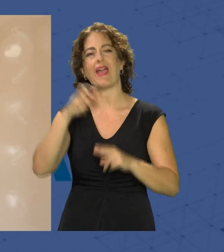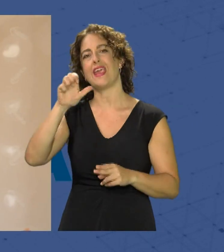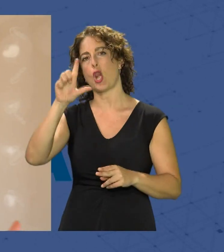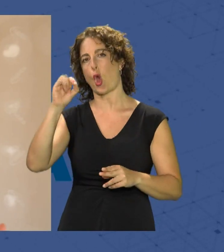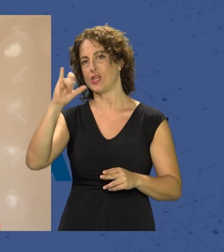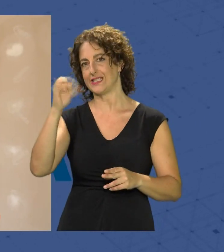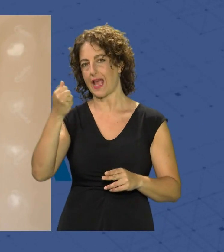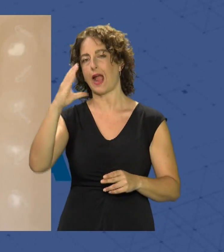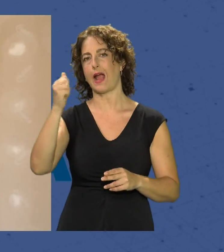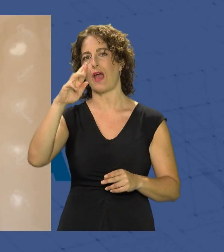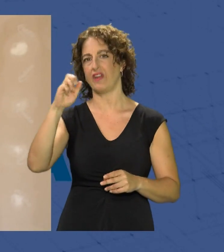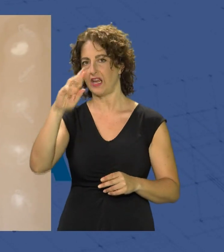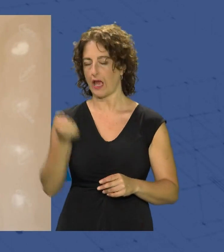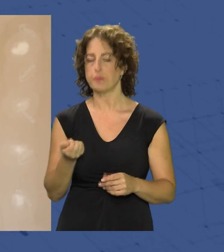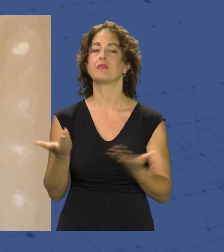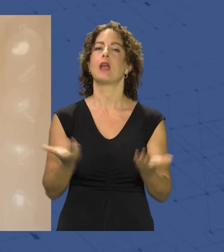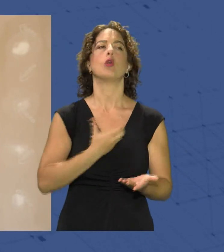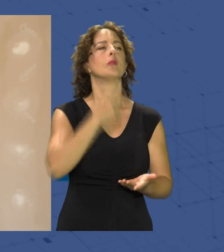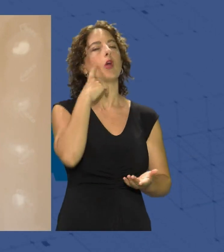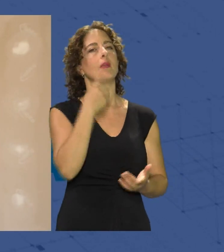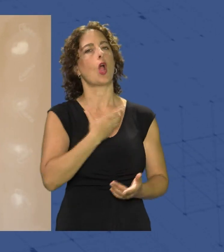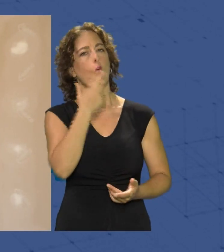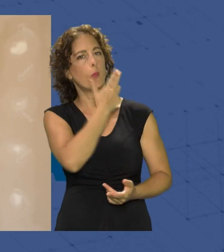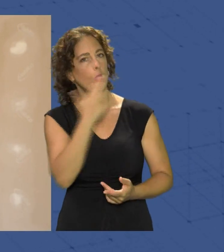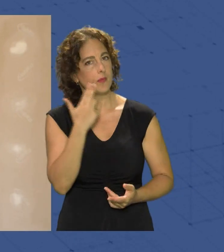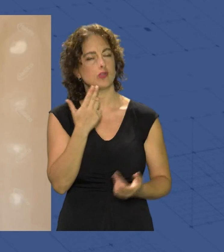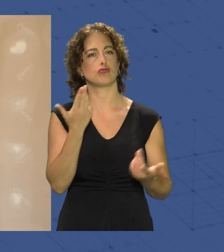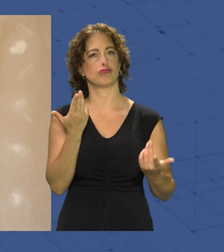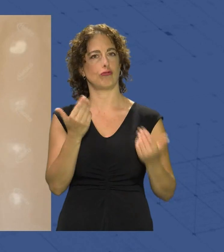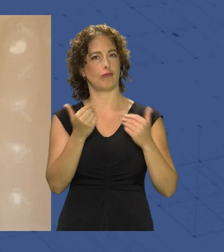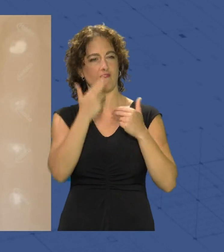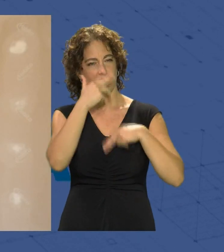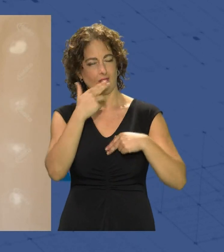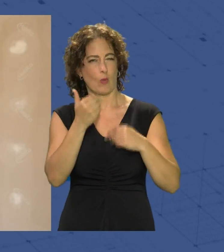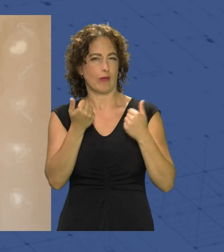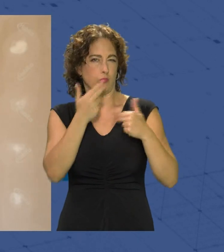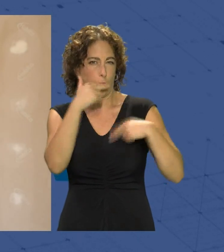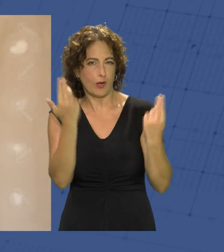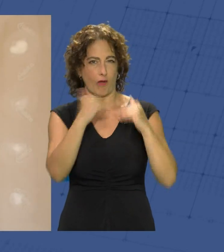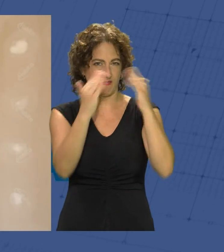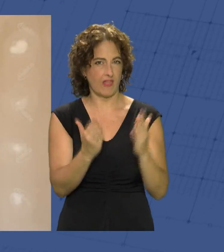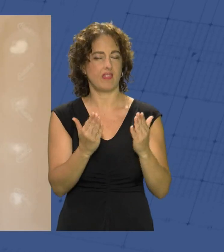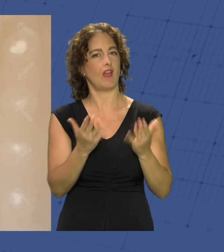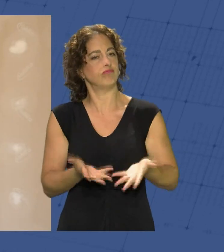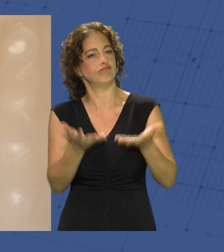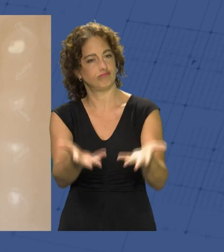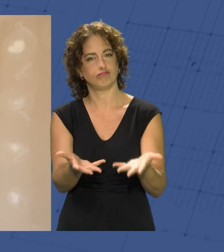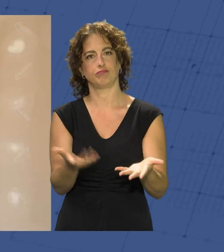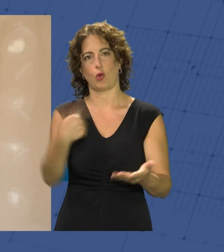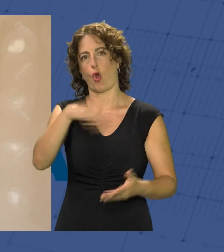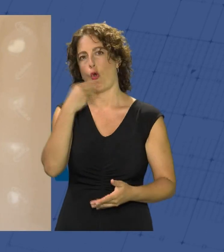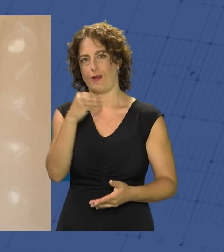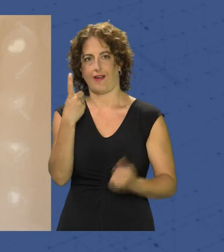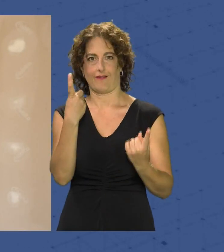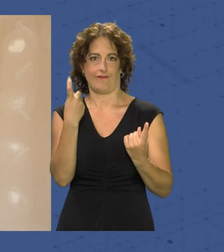era un compromiso del Ayuntamiento de Almería y era poner en carga suficiente vivienda pública sabiendo la necesidad que hay de adquirir una vivienda de nuestros jóvenes.